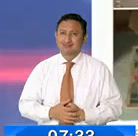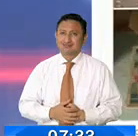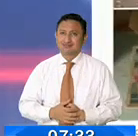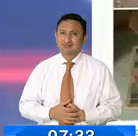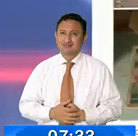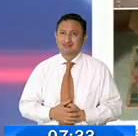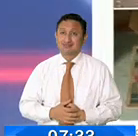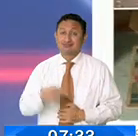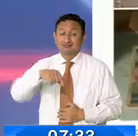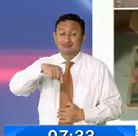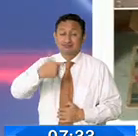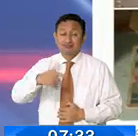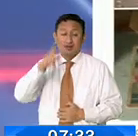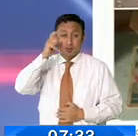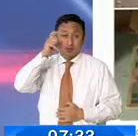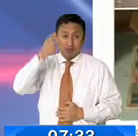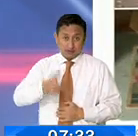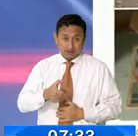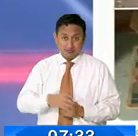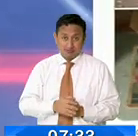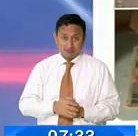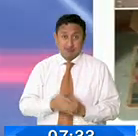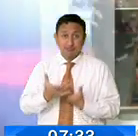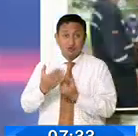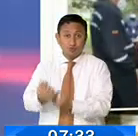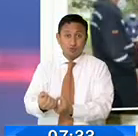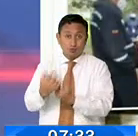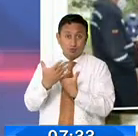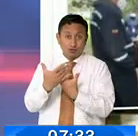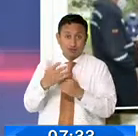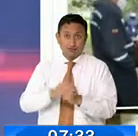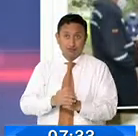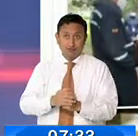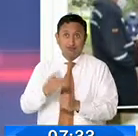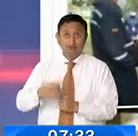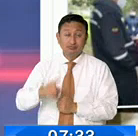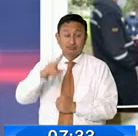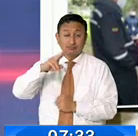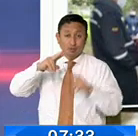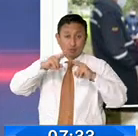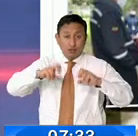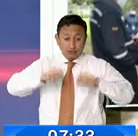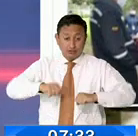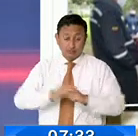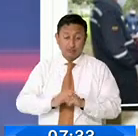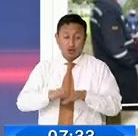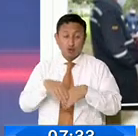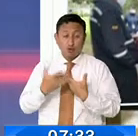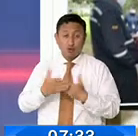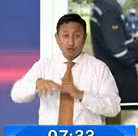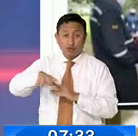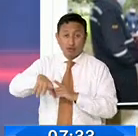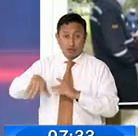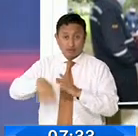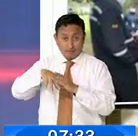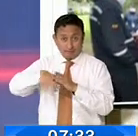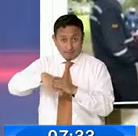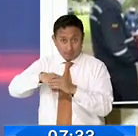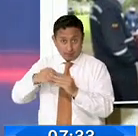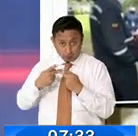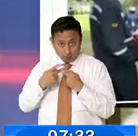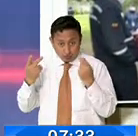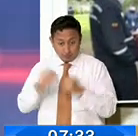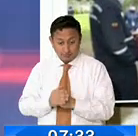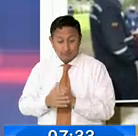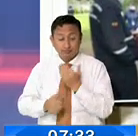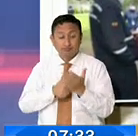Desde la cuenta oficial de la Fiscalía General del Estado, se informó que dentro de la investigación por supuesto peculado y tráfico de influencias, en el que estaría involucrado el